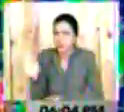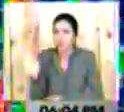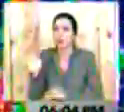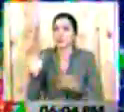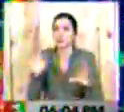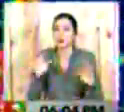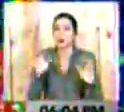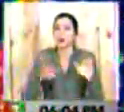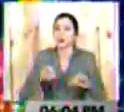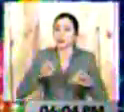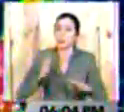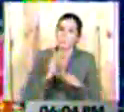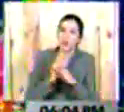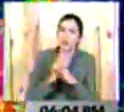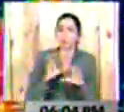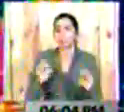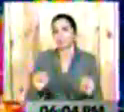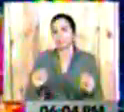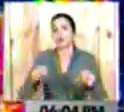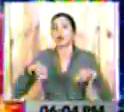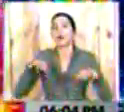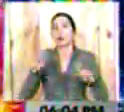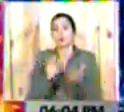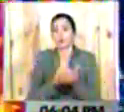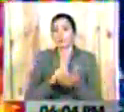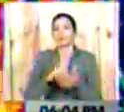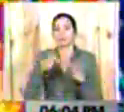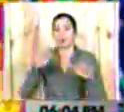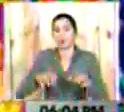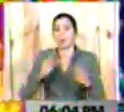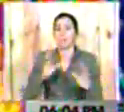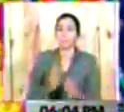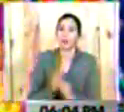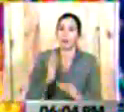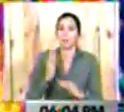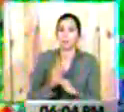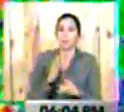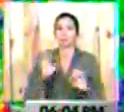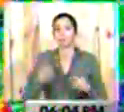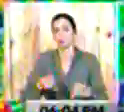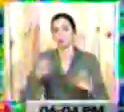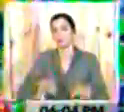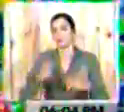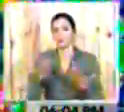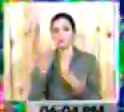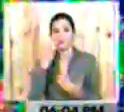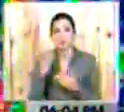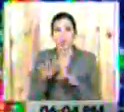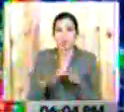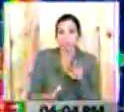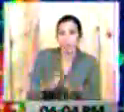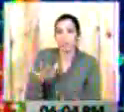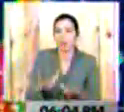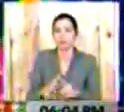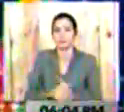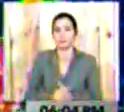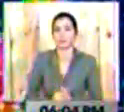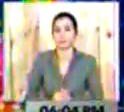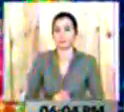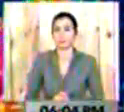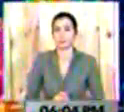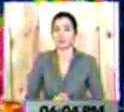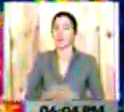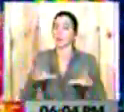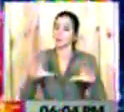forma intermitente continuarán las precipitaciones en parte del país y también la intensidad de las precipitaciones tienen a